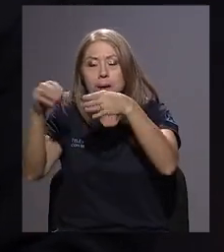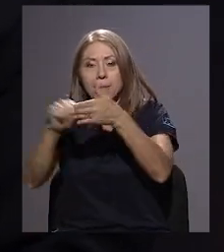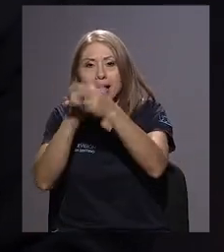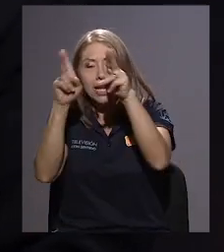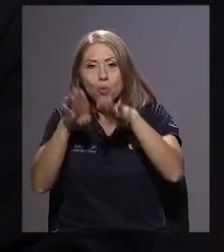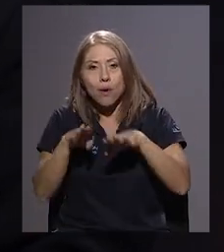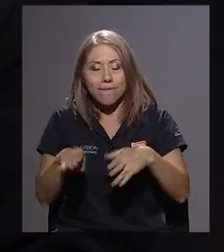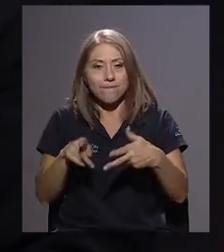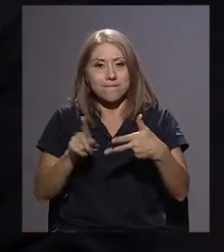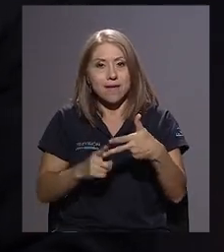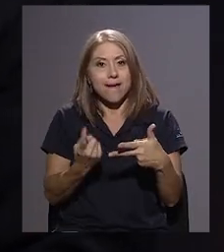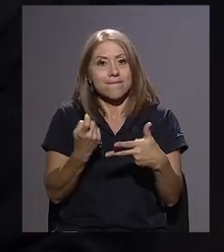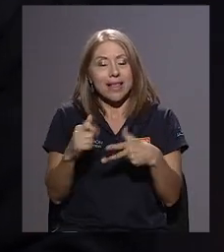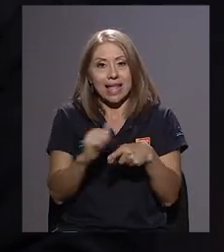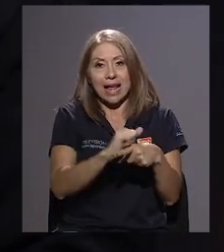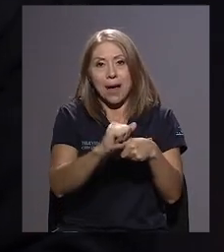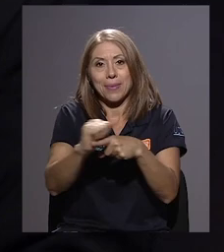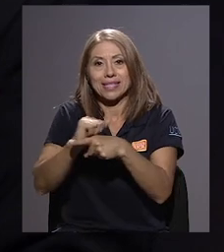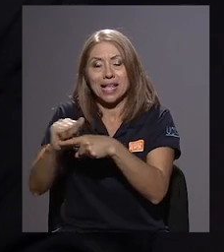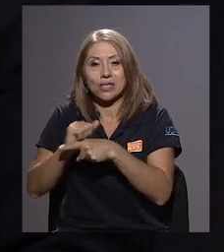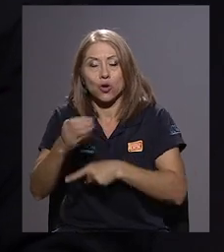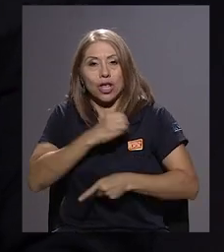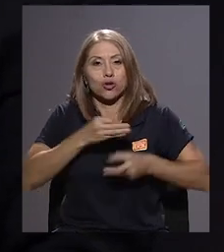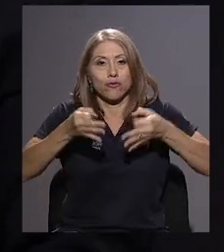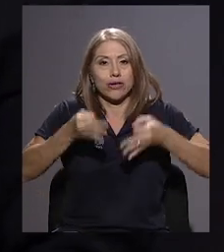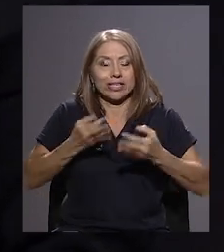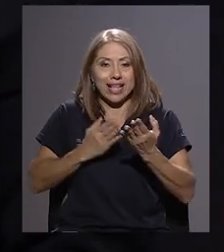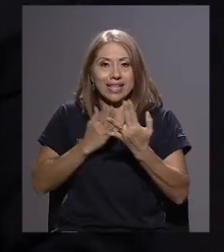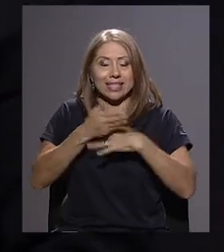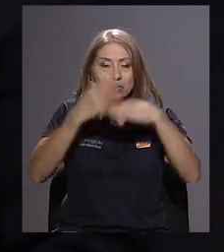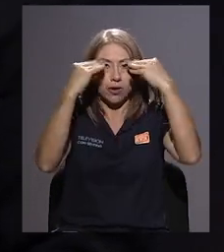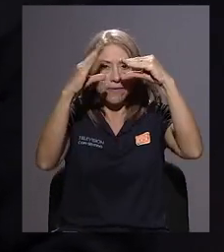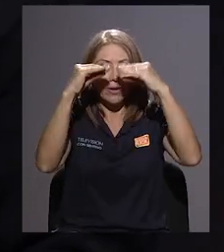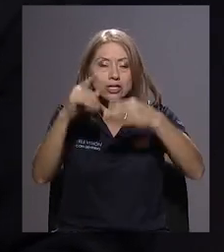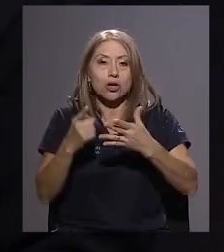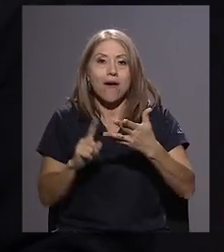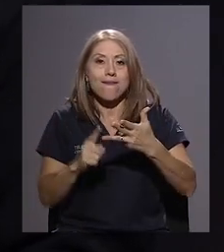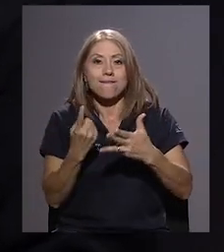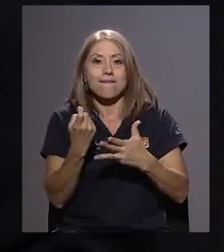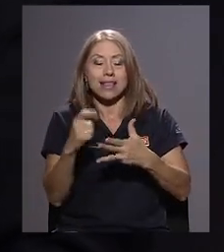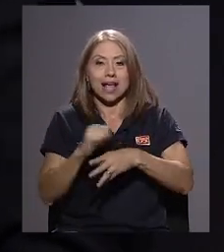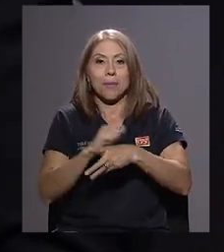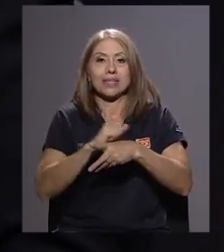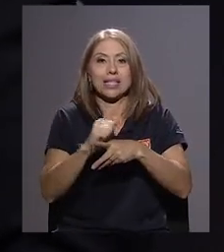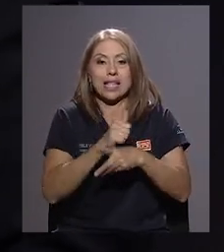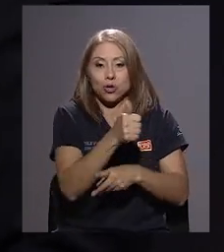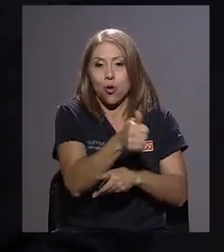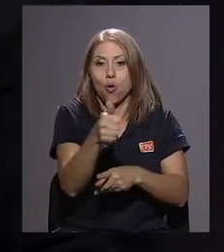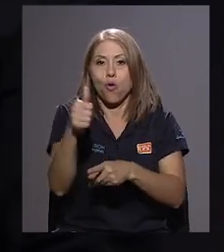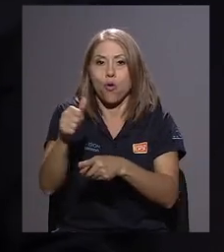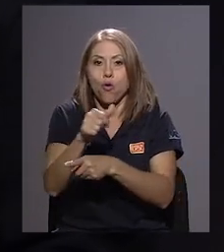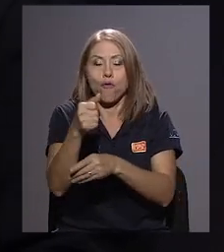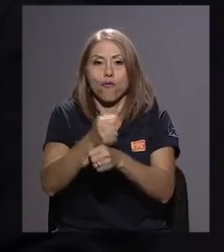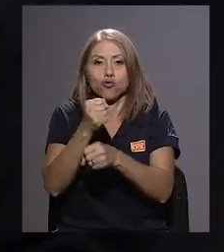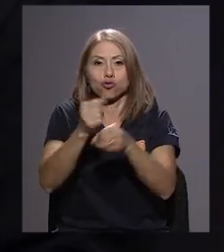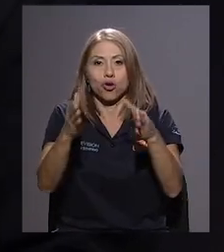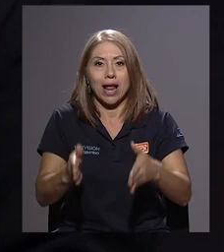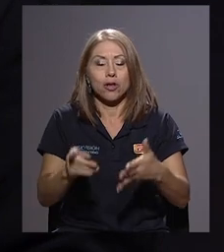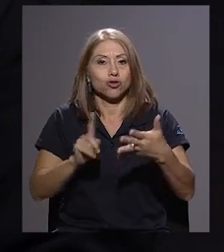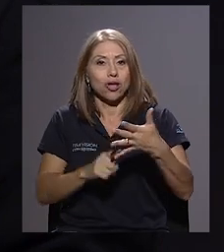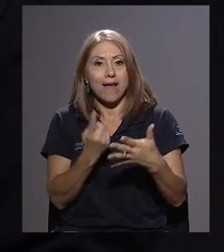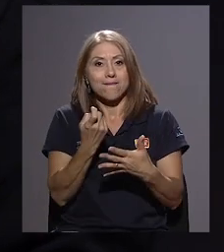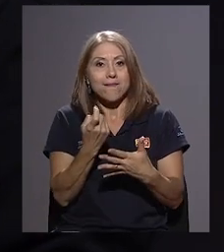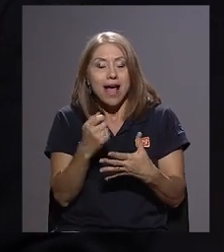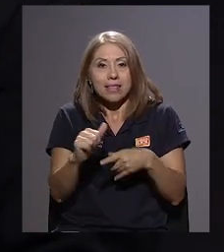nos falta capacitación de los seres de acceso a información, capacitación de los propios funcionarios, de la ciudadanía. Es